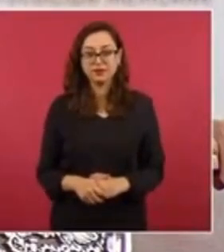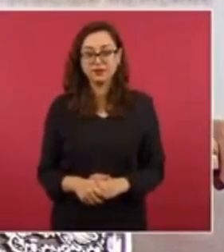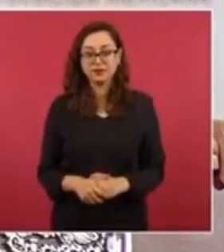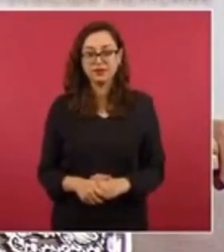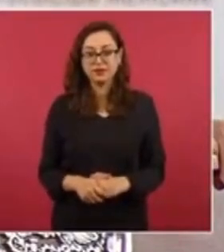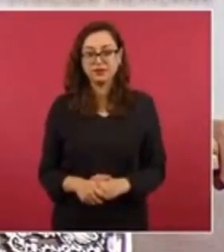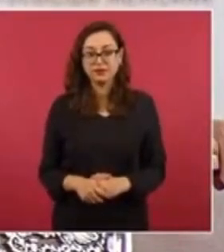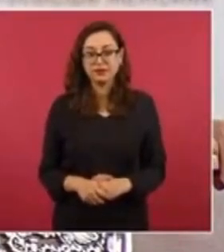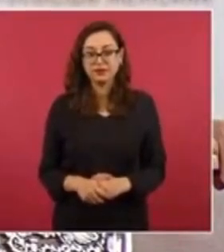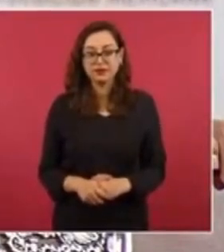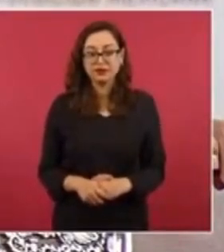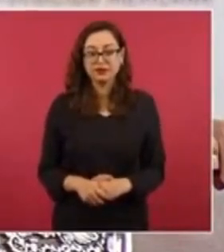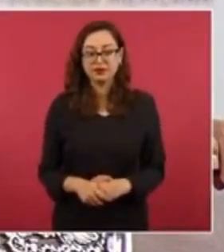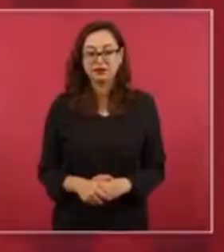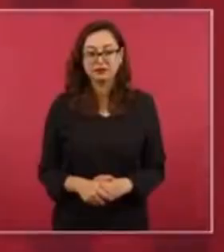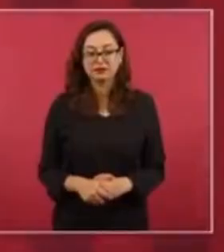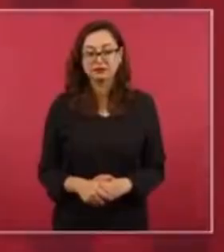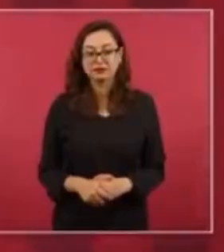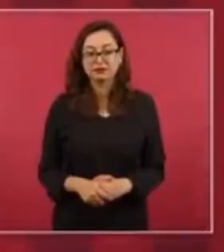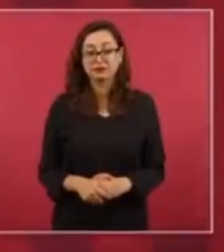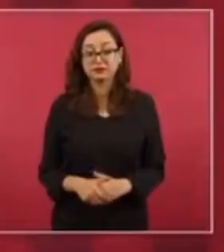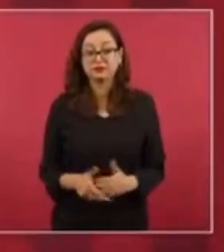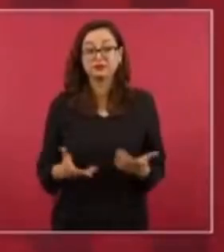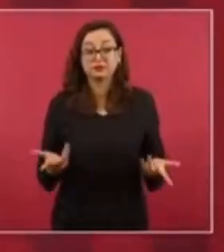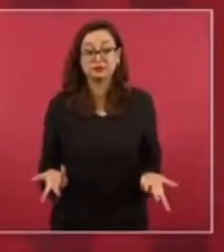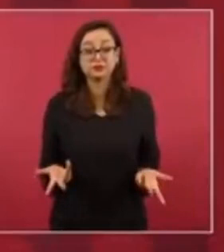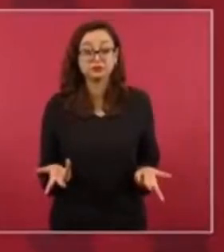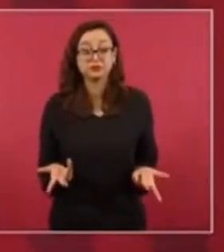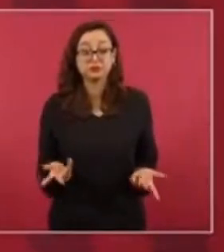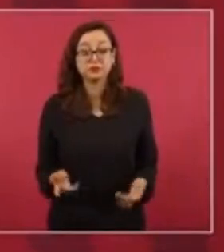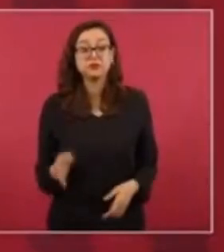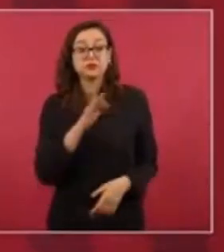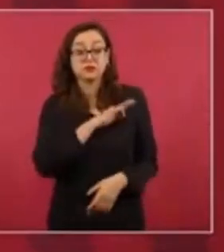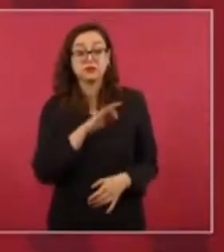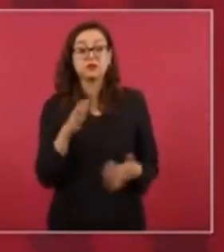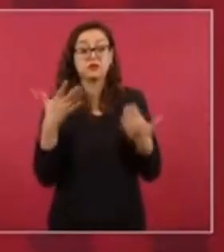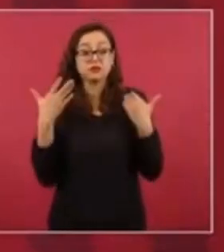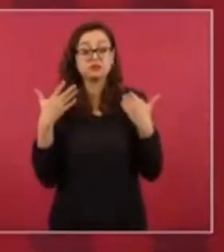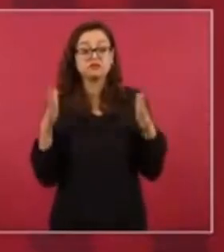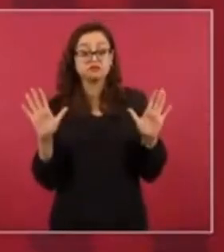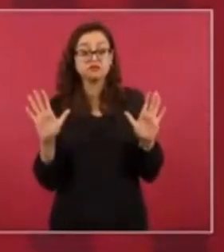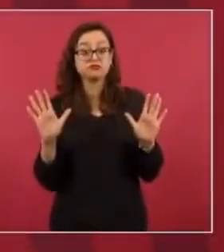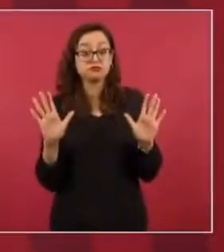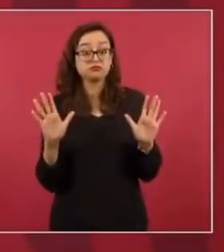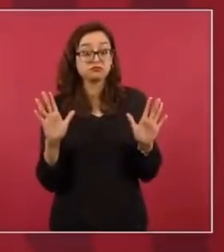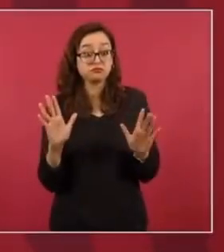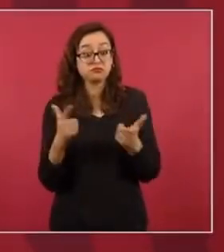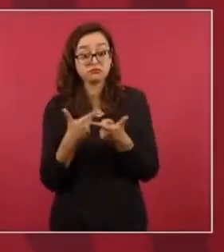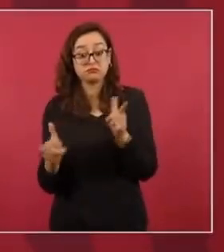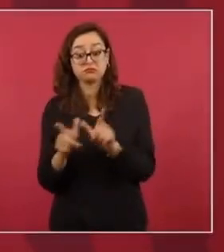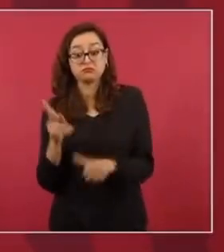para que se difunda, es parte de la concientización